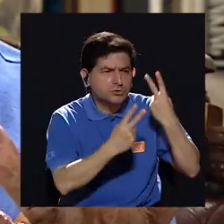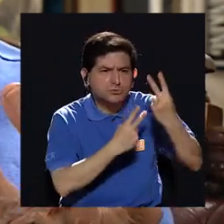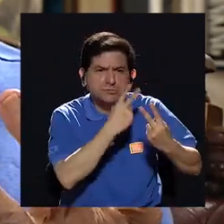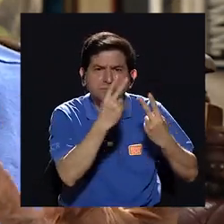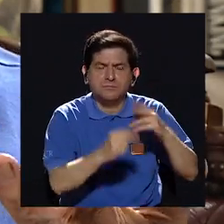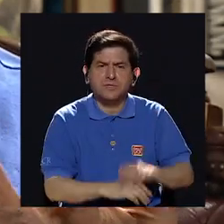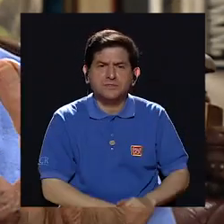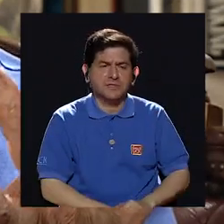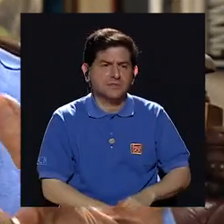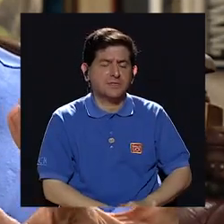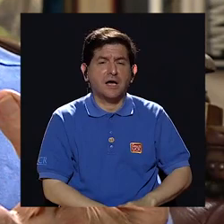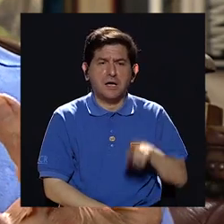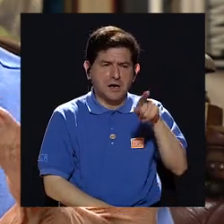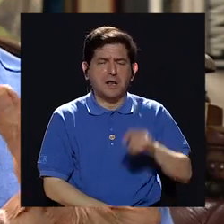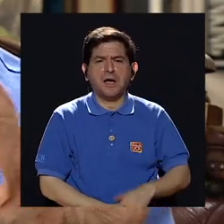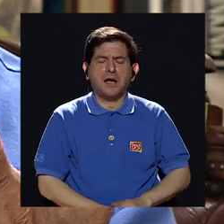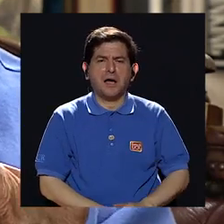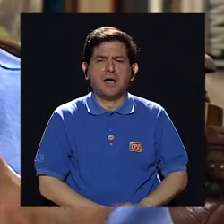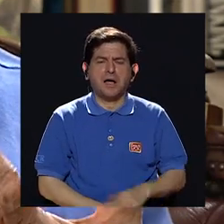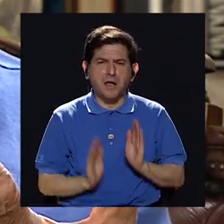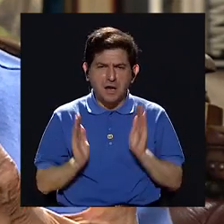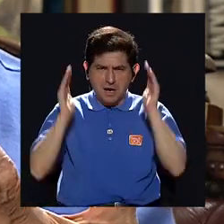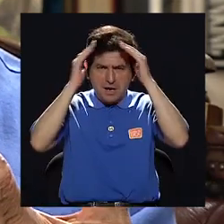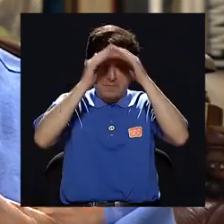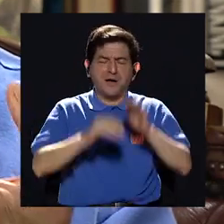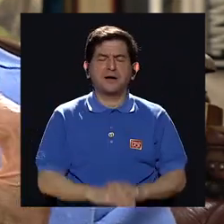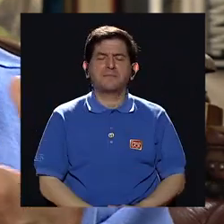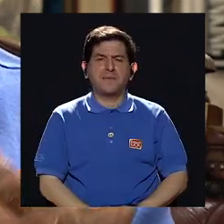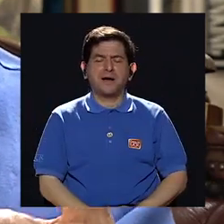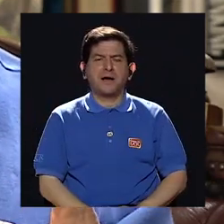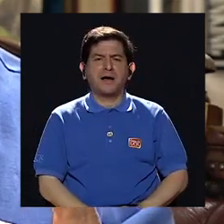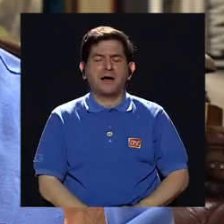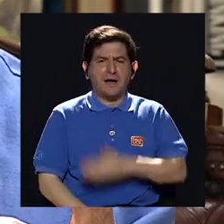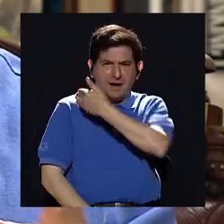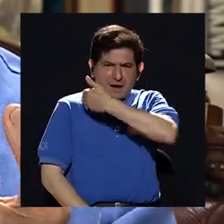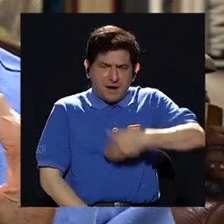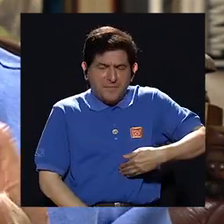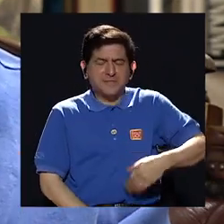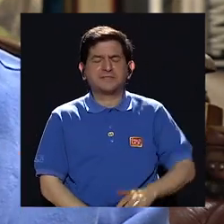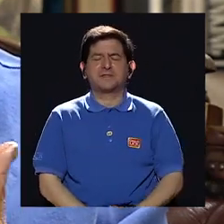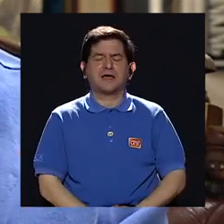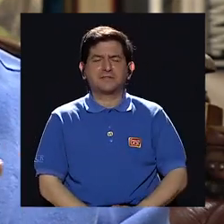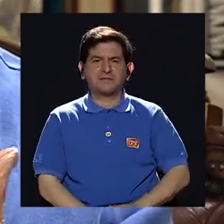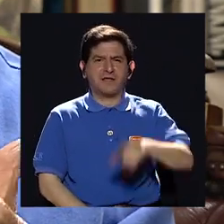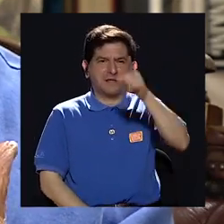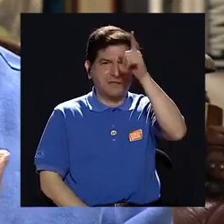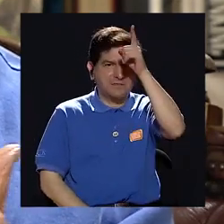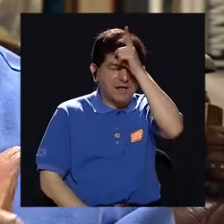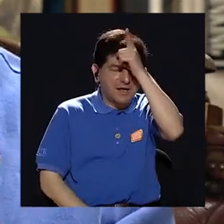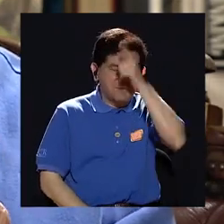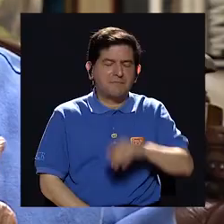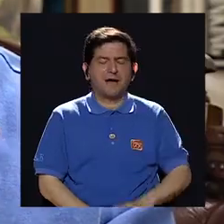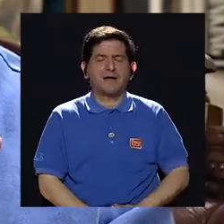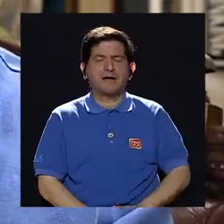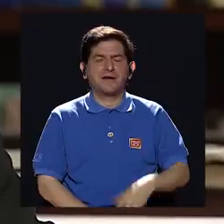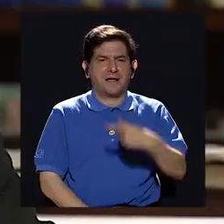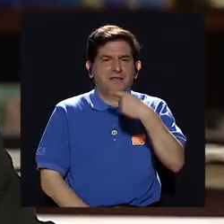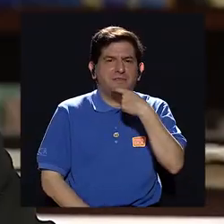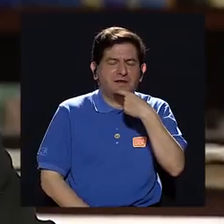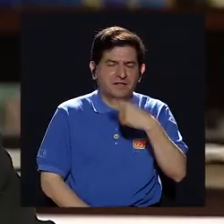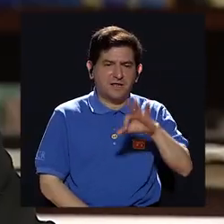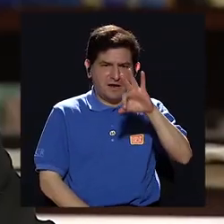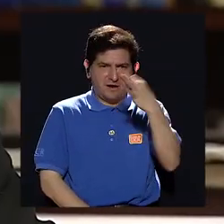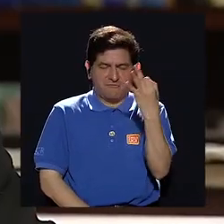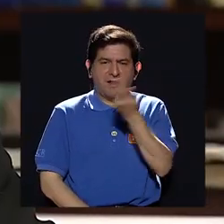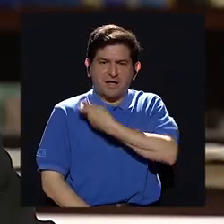al Papa a Helmut Kohl a Margaret Thatcher a François Mitterrand a Mario Suárez